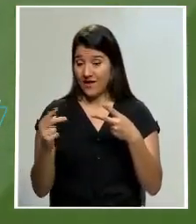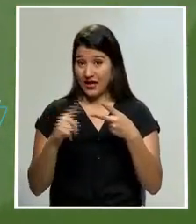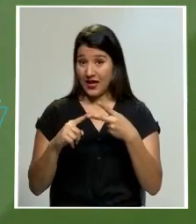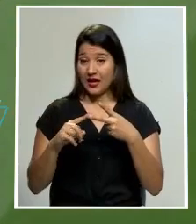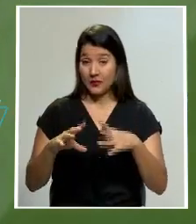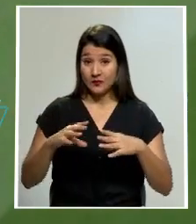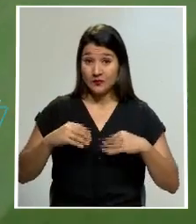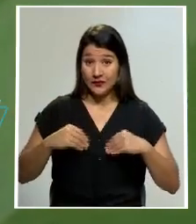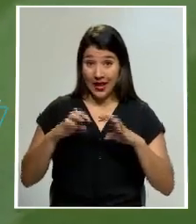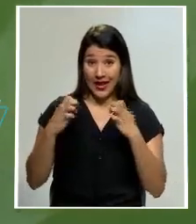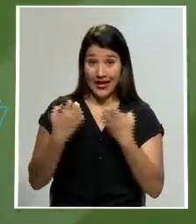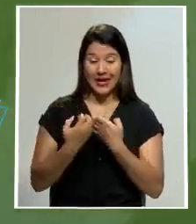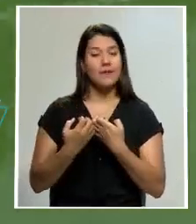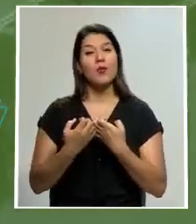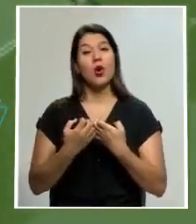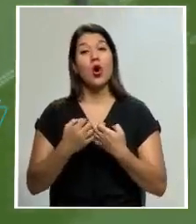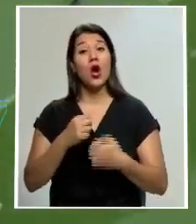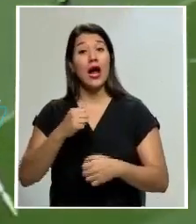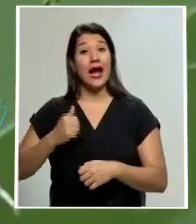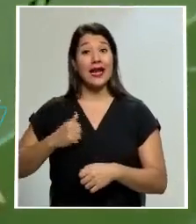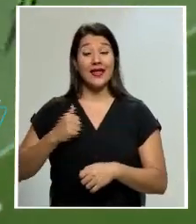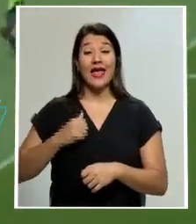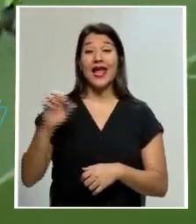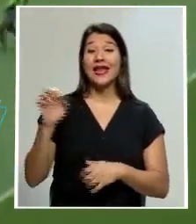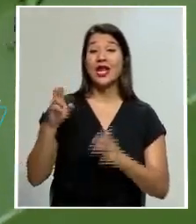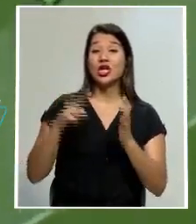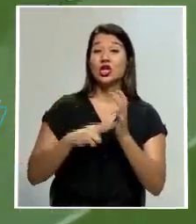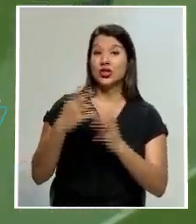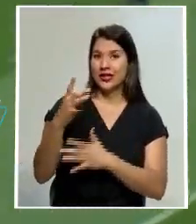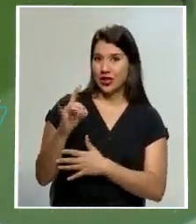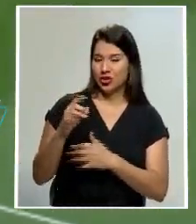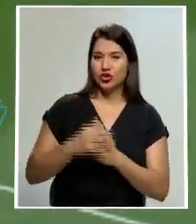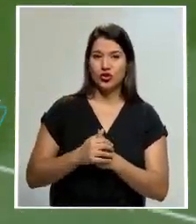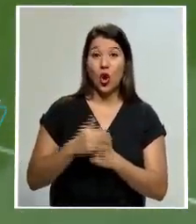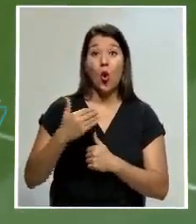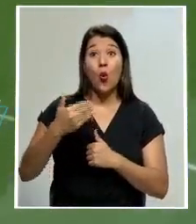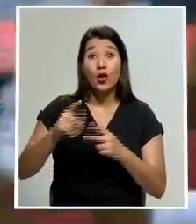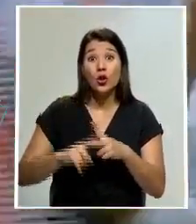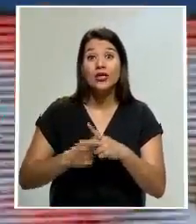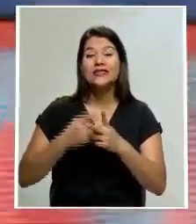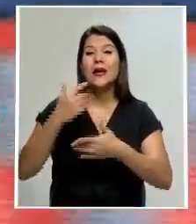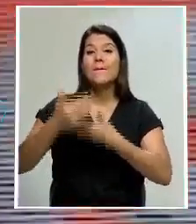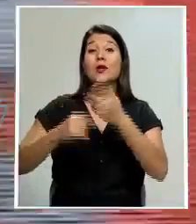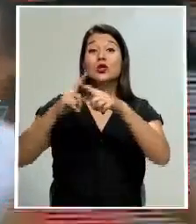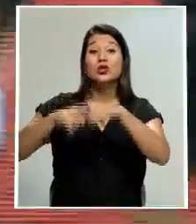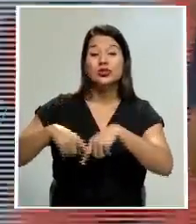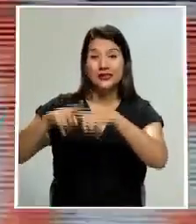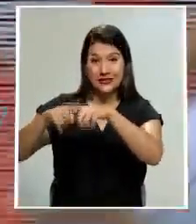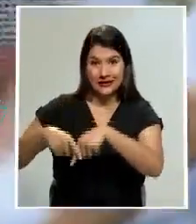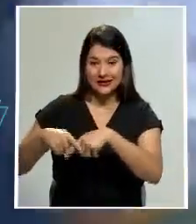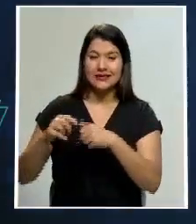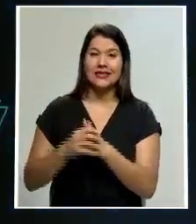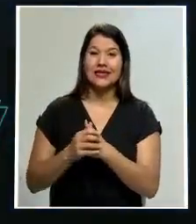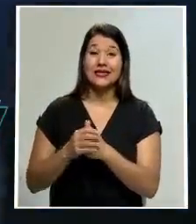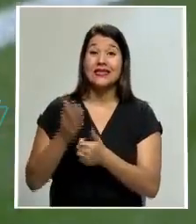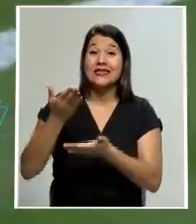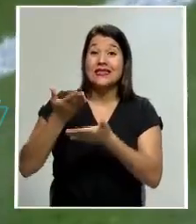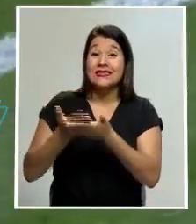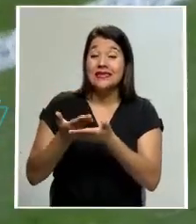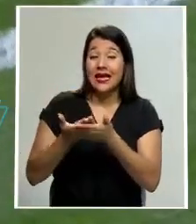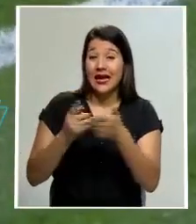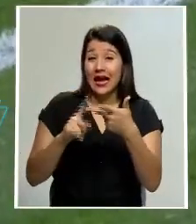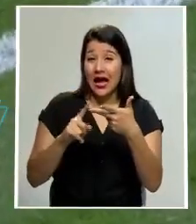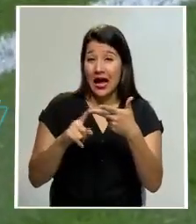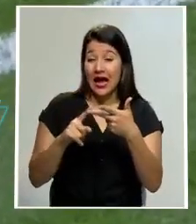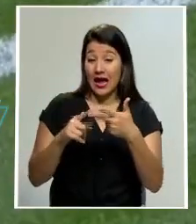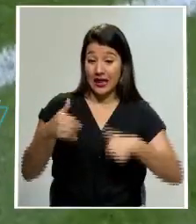la rienda de Canadá en enero de 2018. Al inicio de la eliminatoria, Greg Belhalter llegará con casi tres años de trabajo al